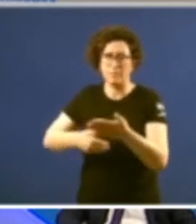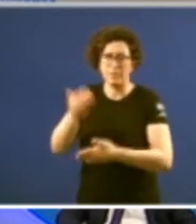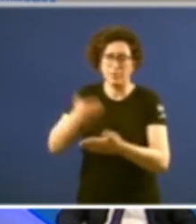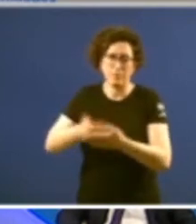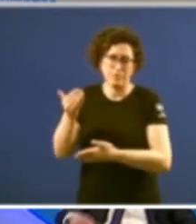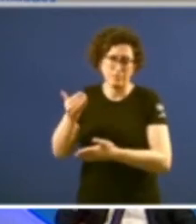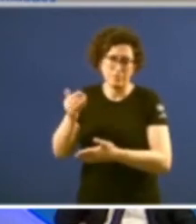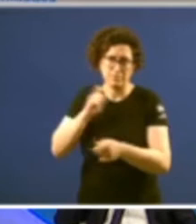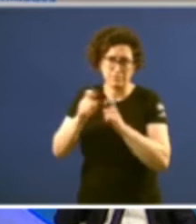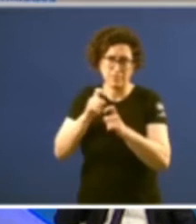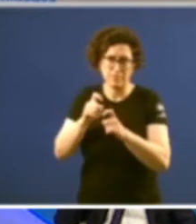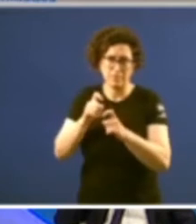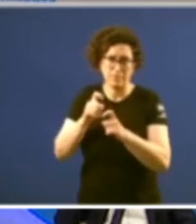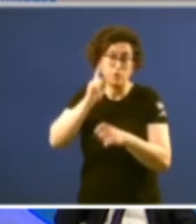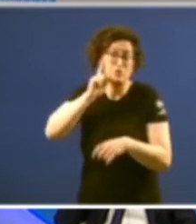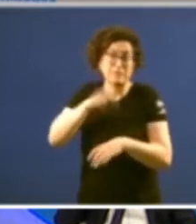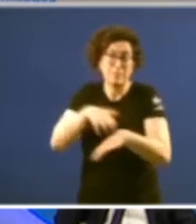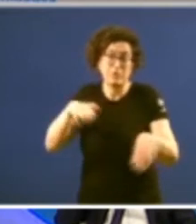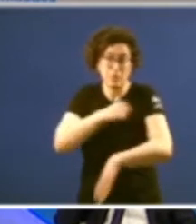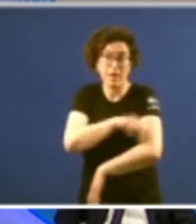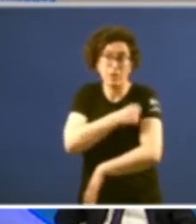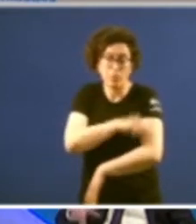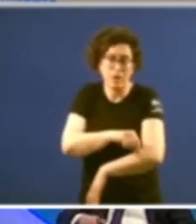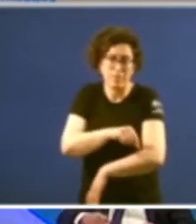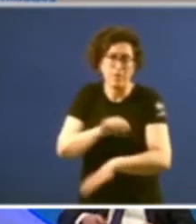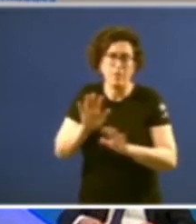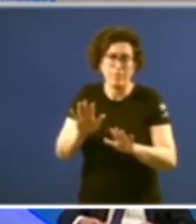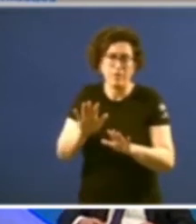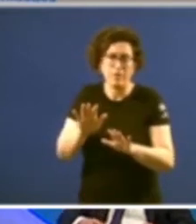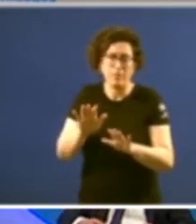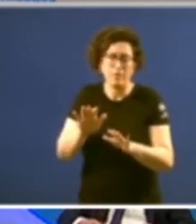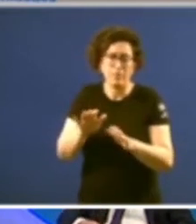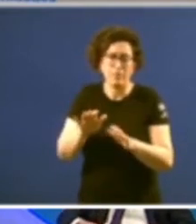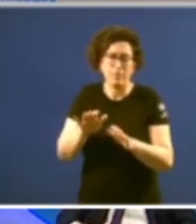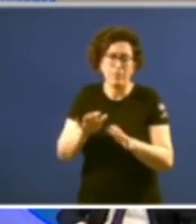non se está vacunado contra periodistas pero non estás vacunado ah sí tamén está vacunado